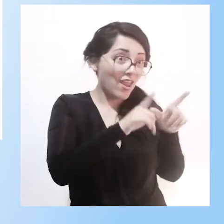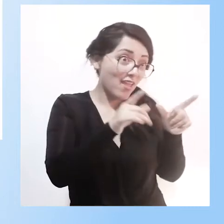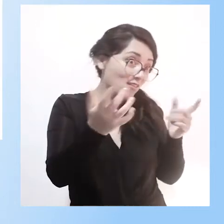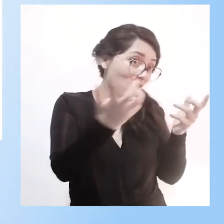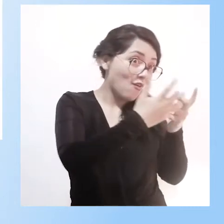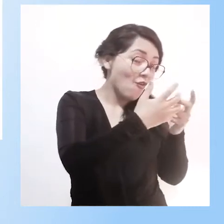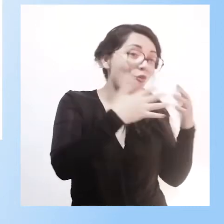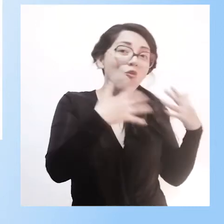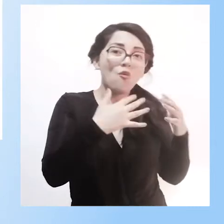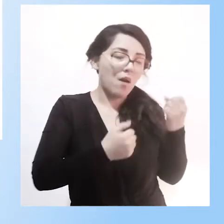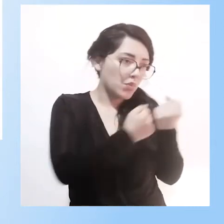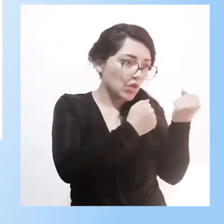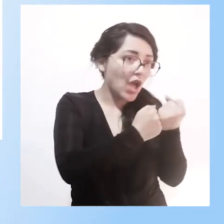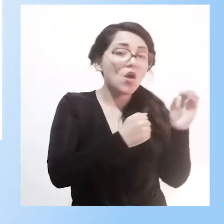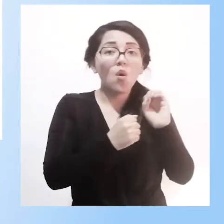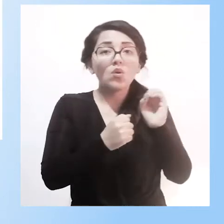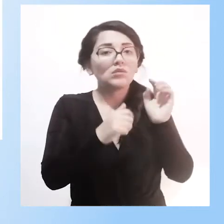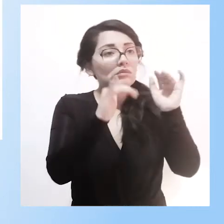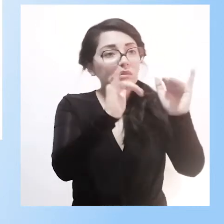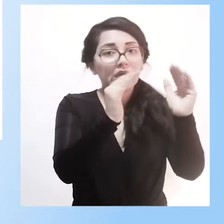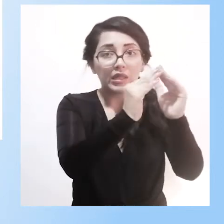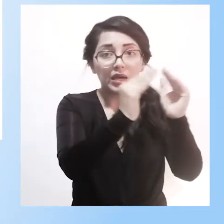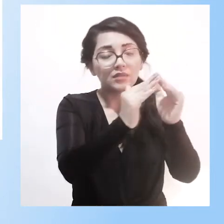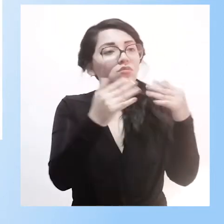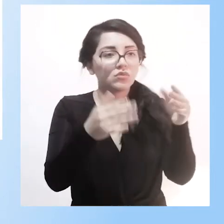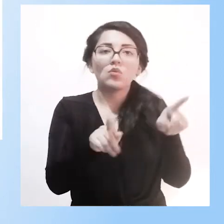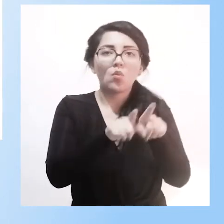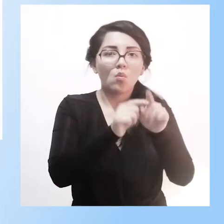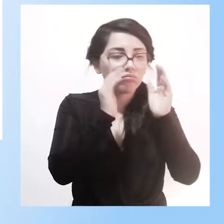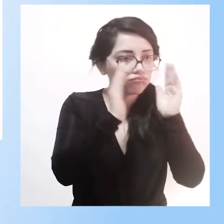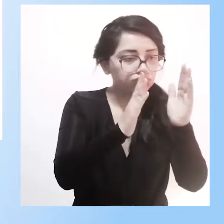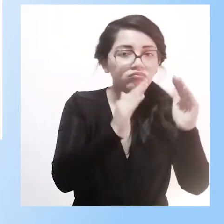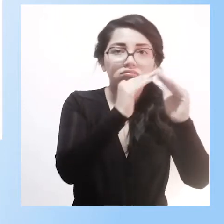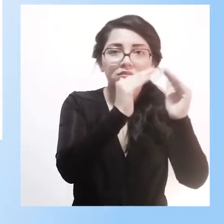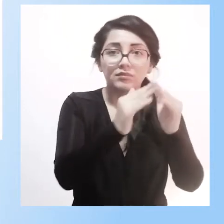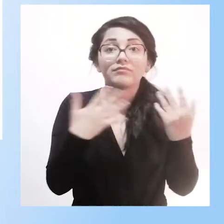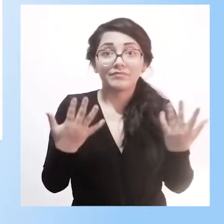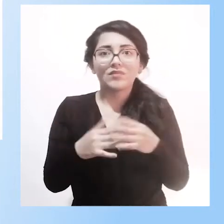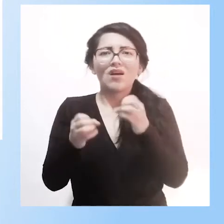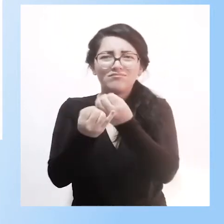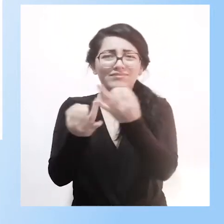domicilio. Vieron que la variedad de situaciones es muy grande, es muy grande.